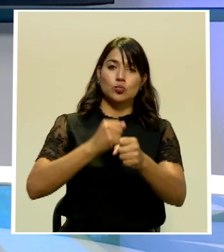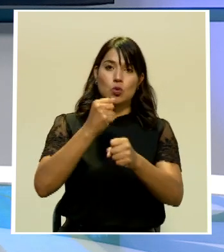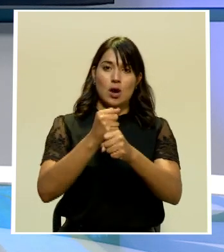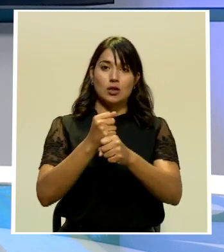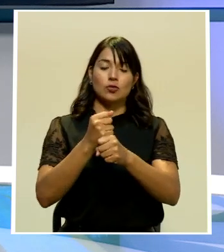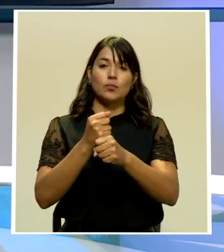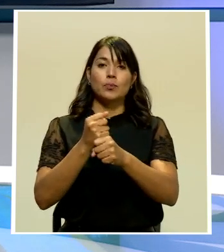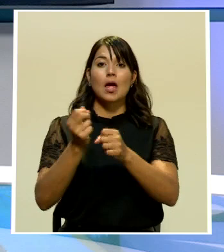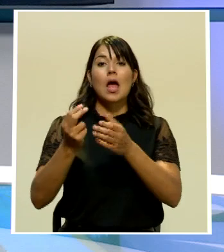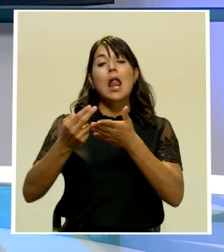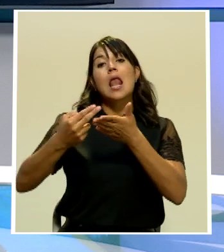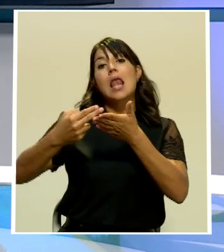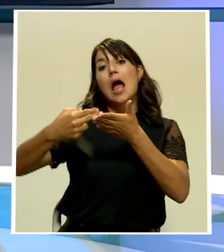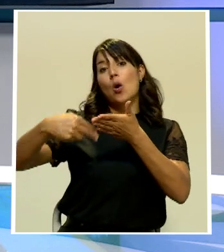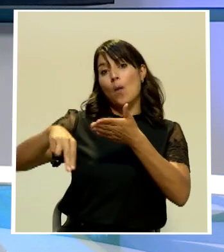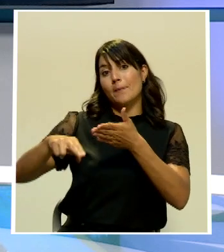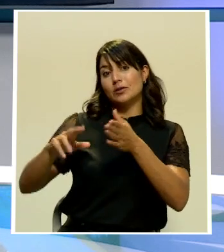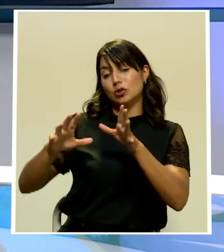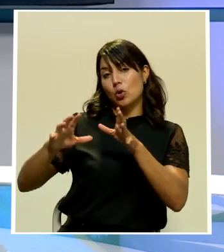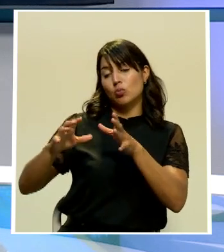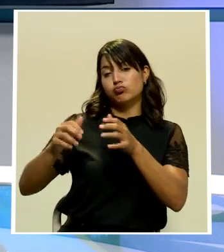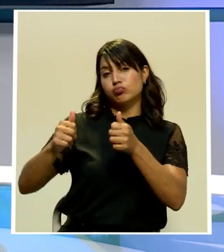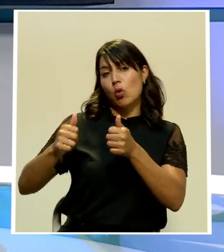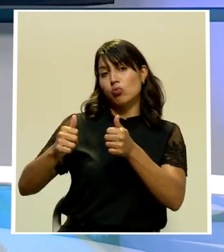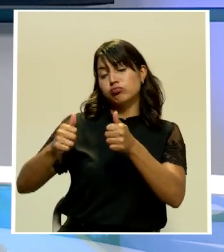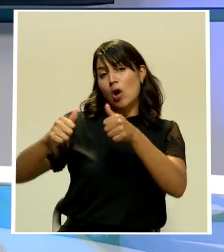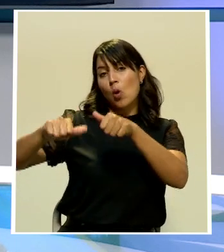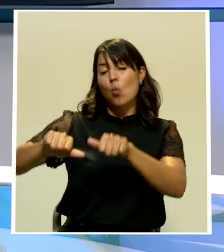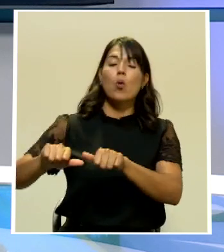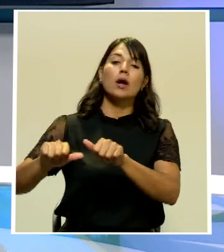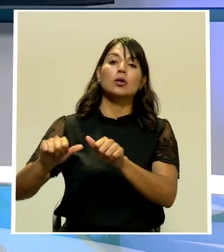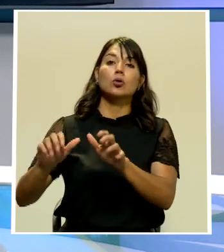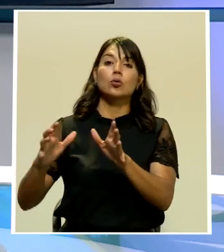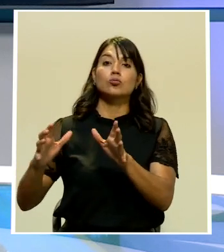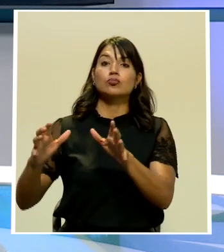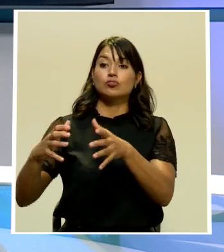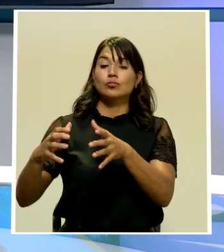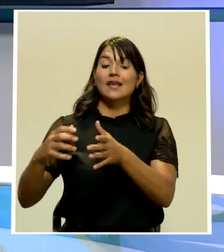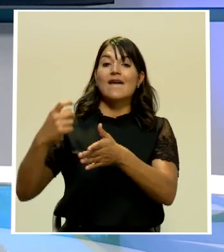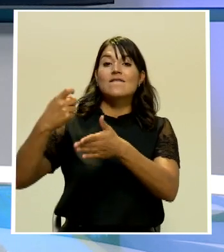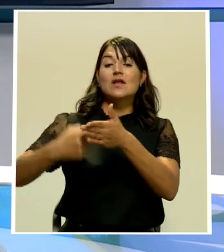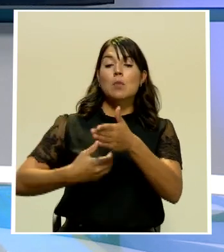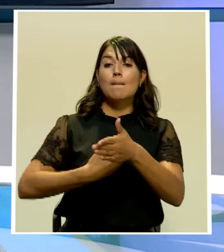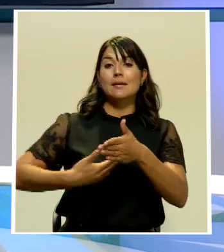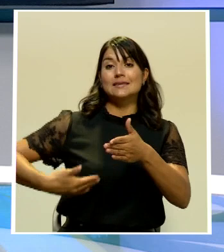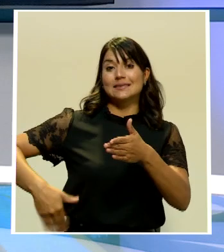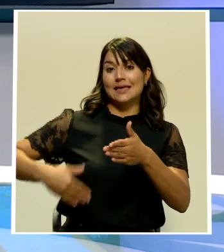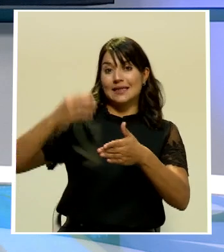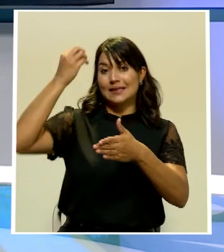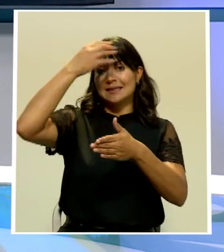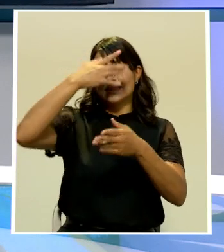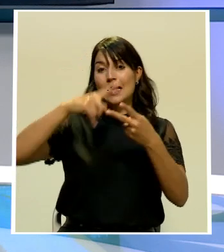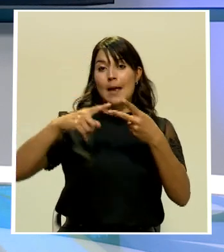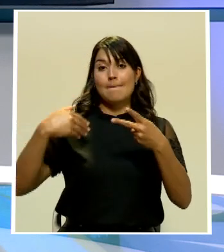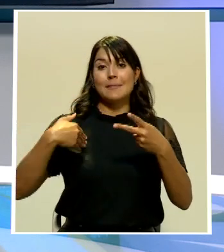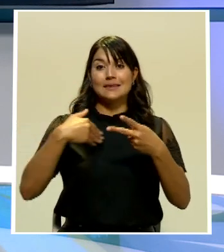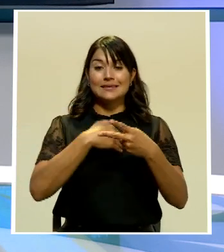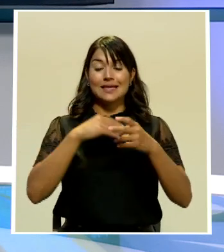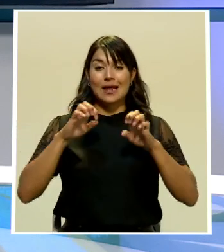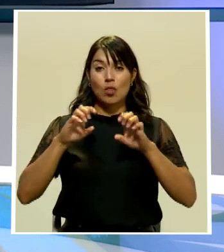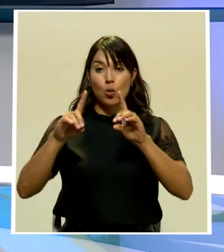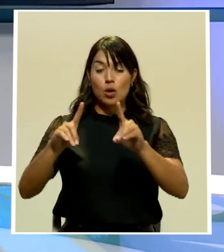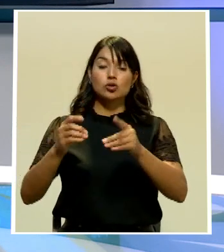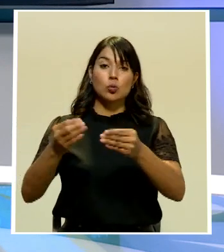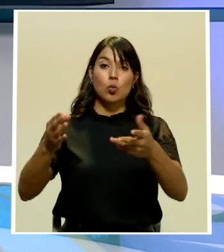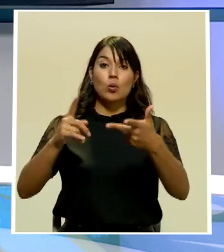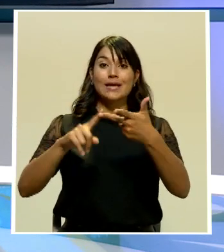convención colectiva que firmó el presidente Alvarado, el Ministerio de Educación Pública y los sindicatos de